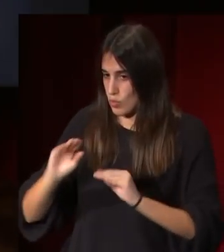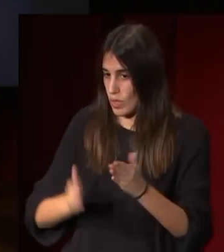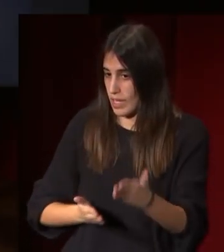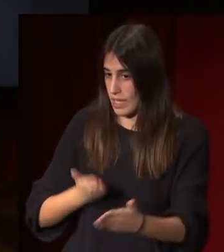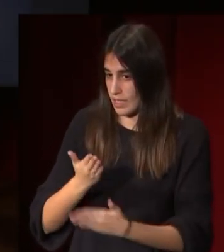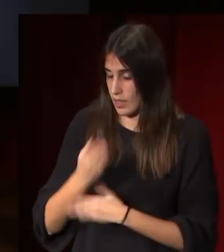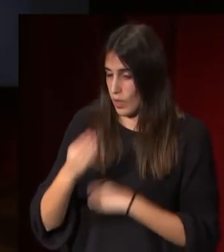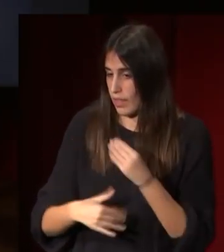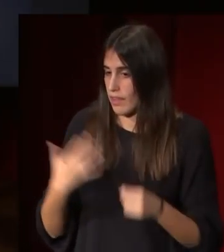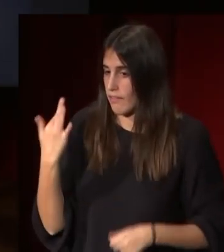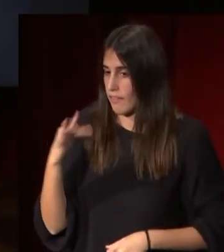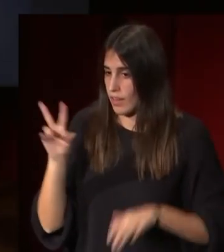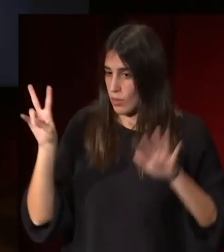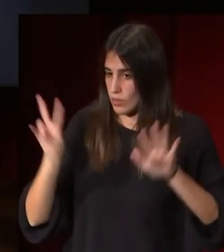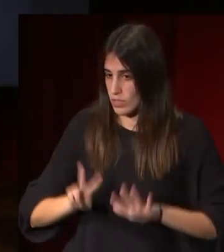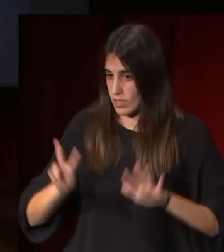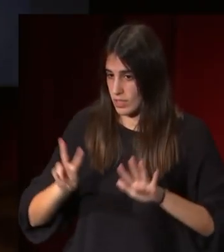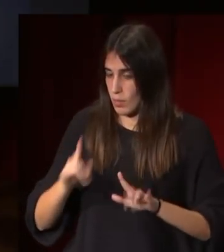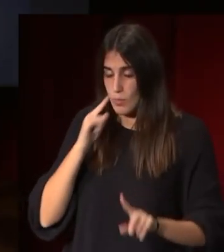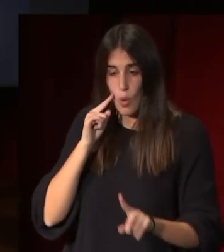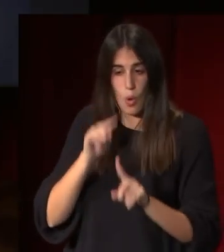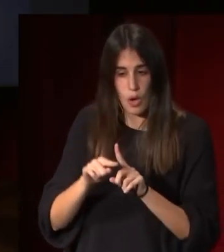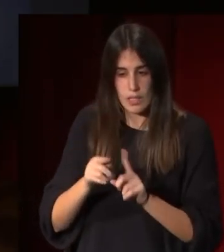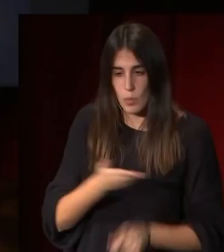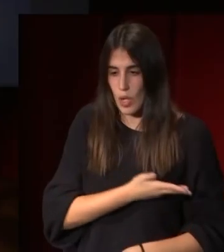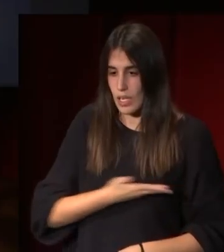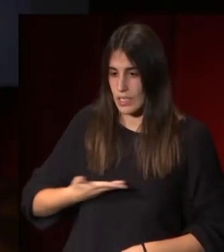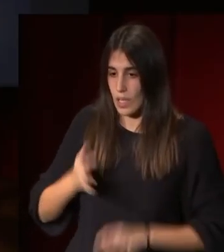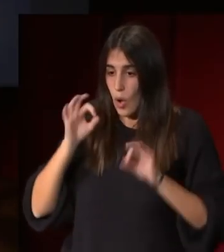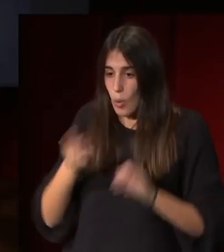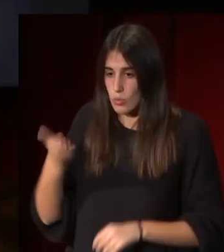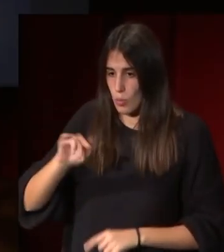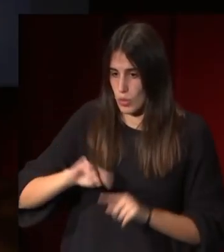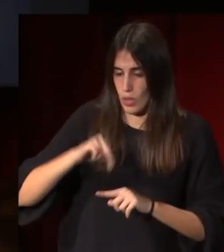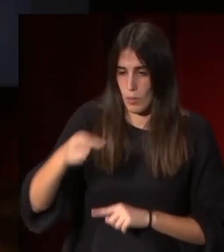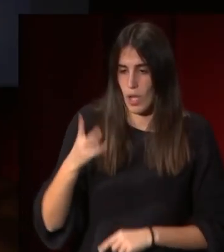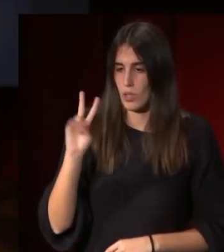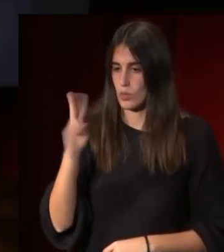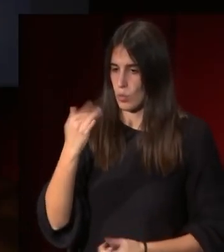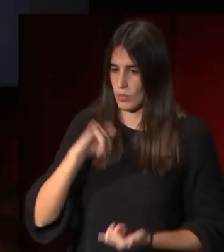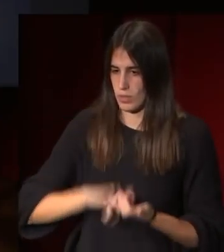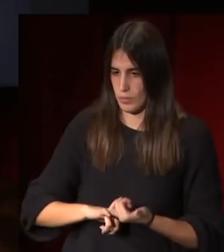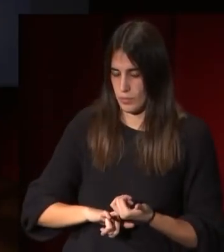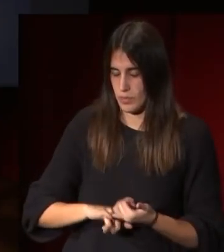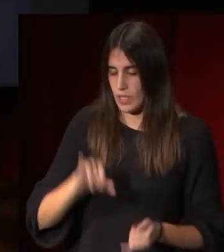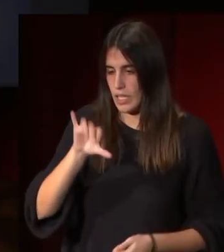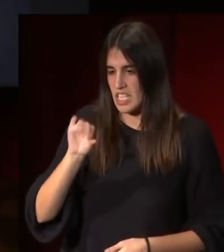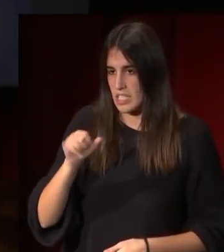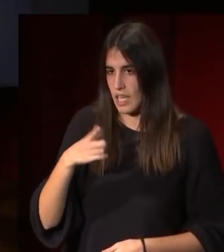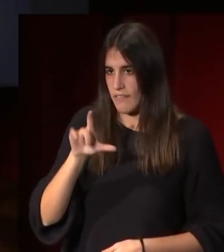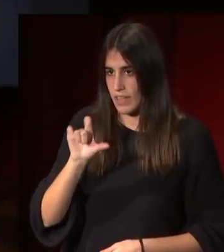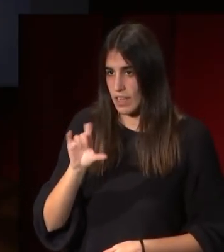que le hace Fernando VII para retratar de manera póstuma a su segunda esposa a Isabel de Braganza